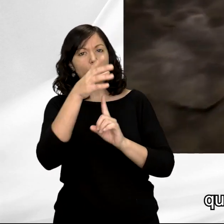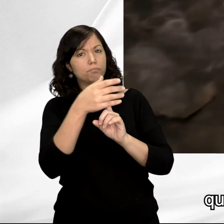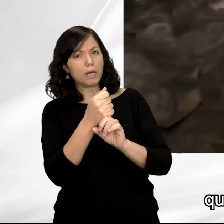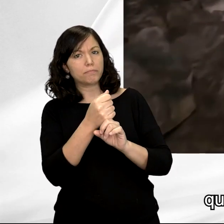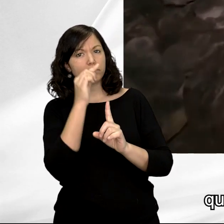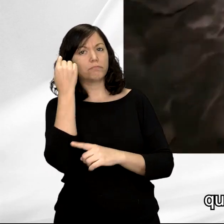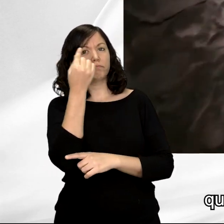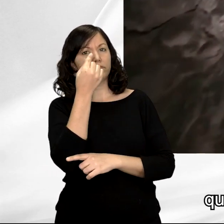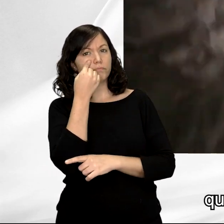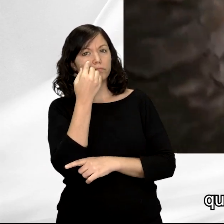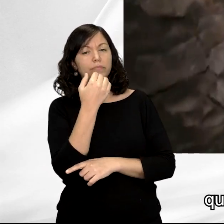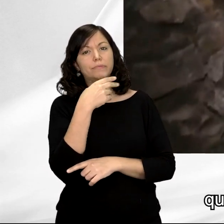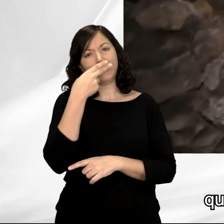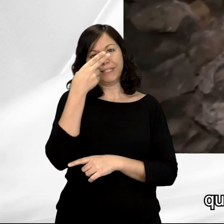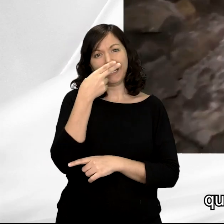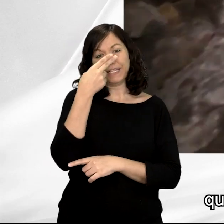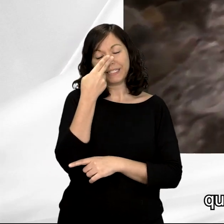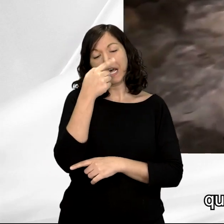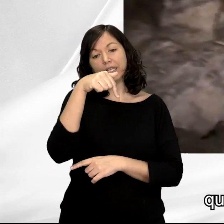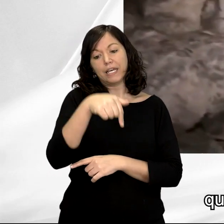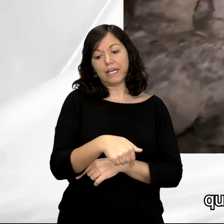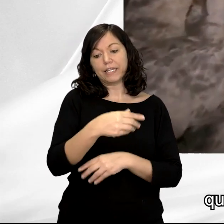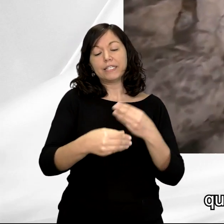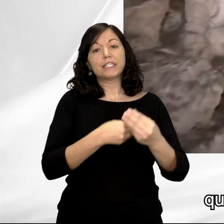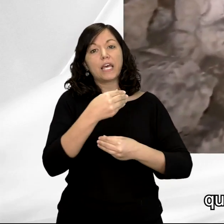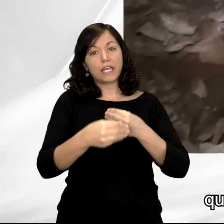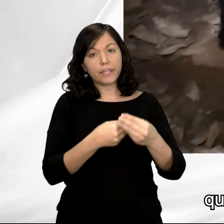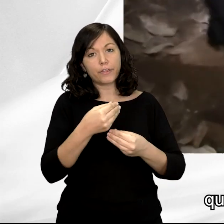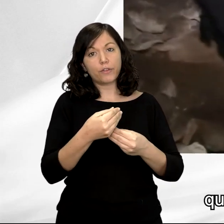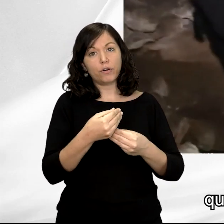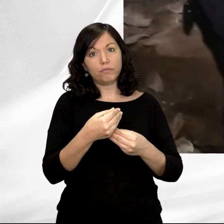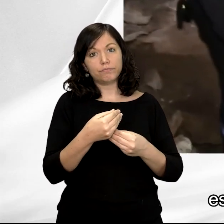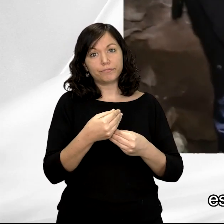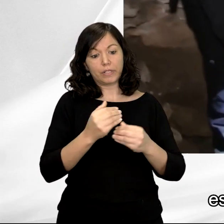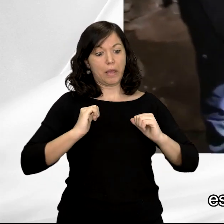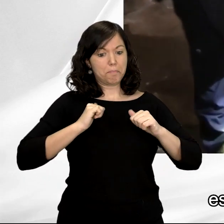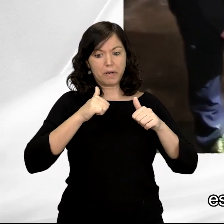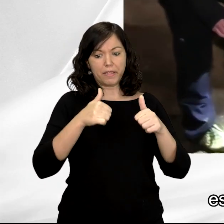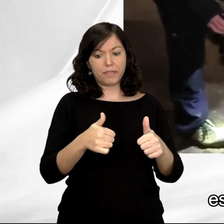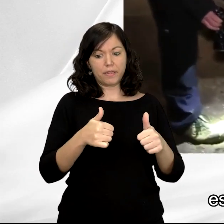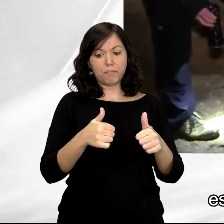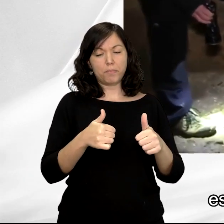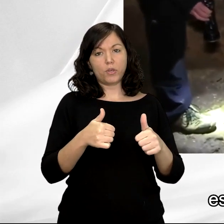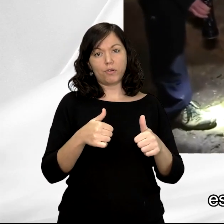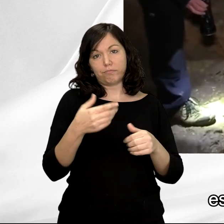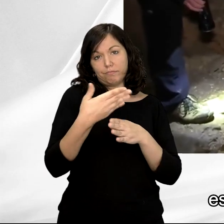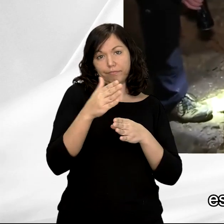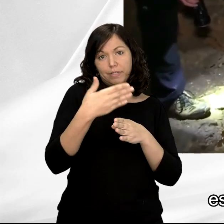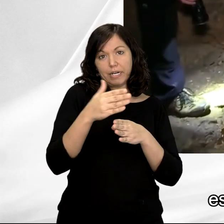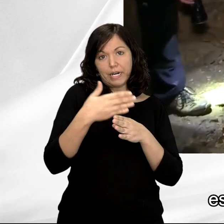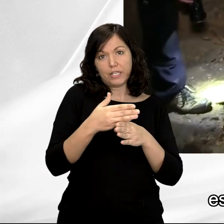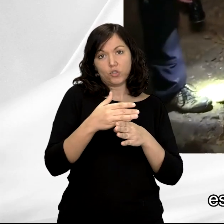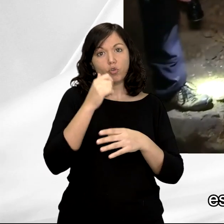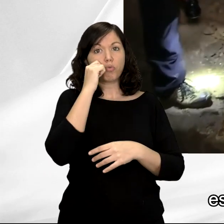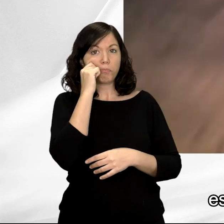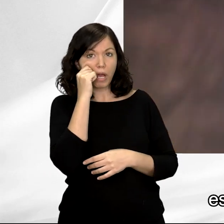se produjo en este lugar, desde el principio que se empieza a documentar la cueva, es la presencia de restos